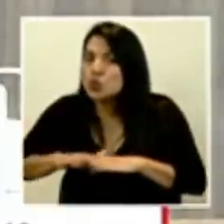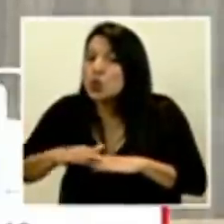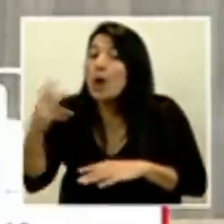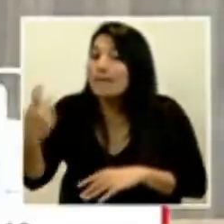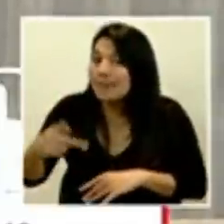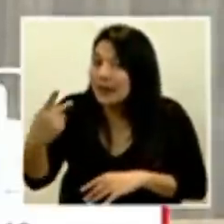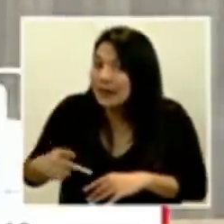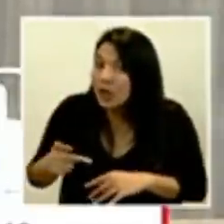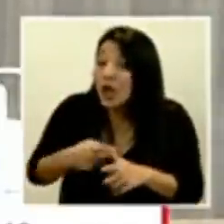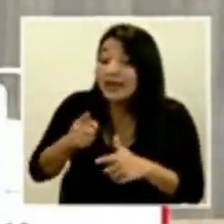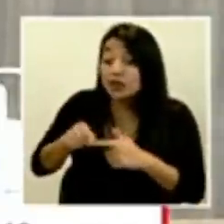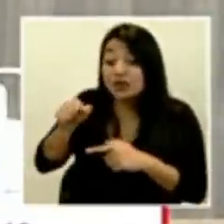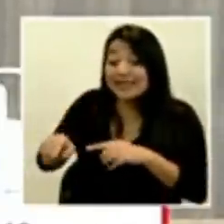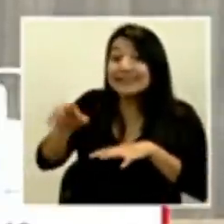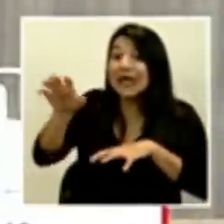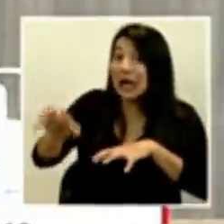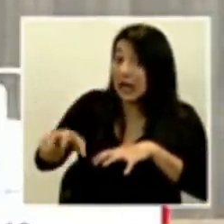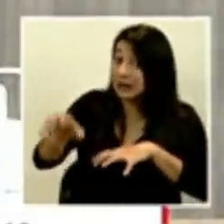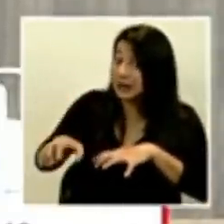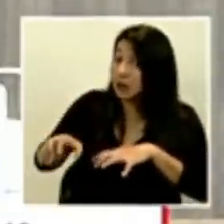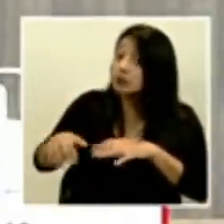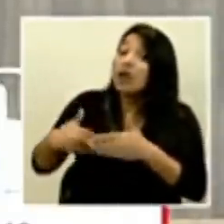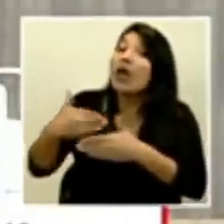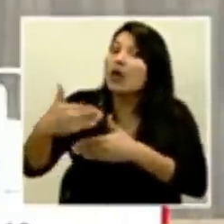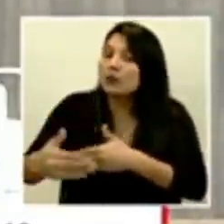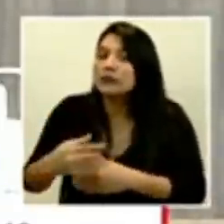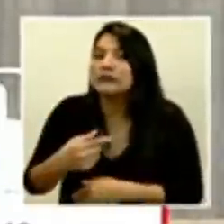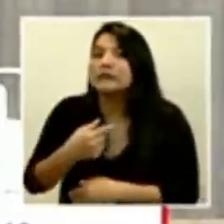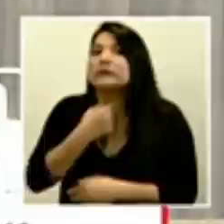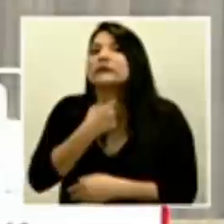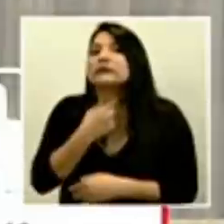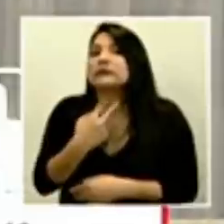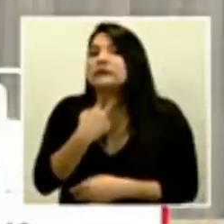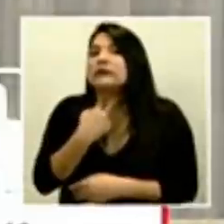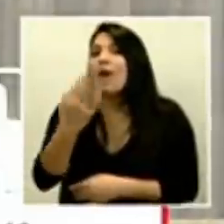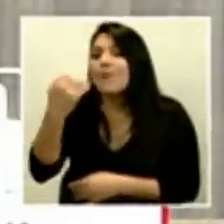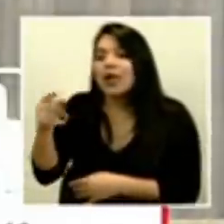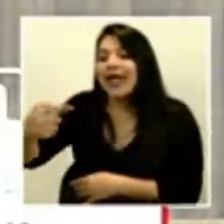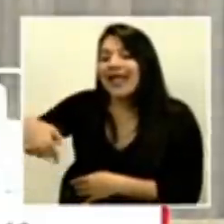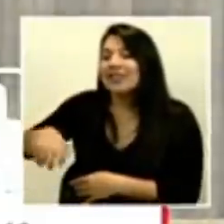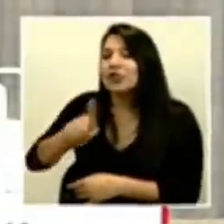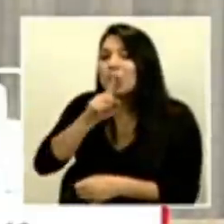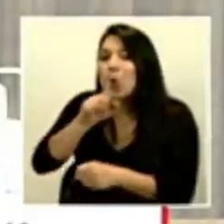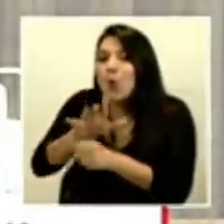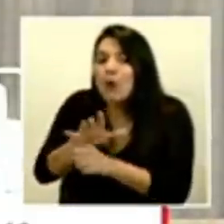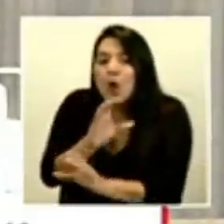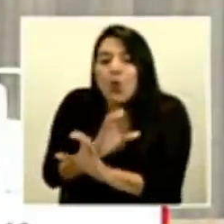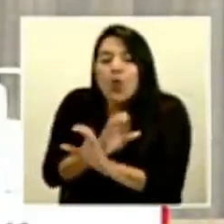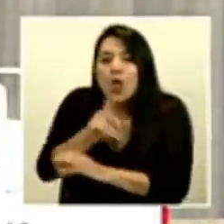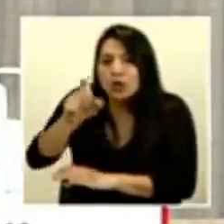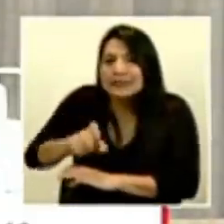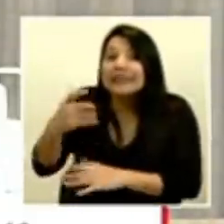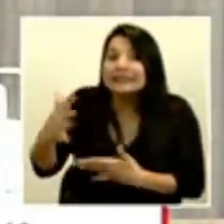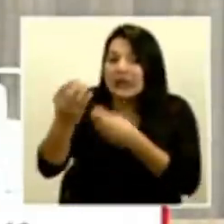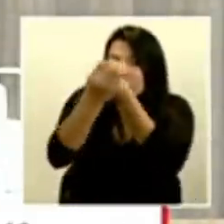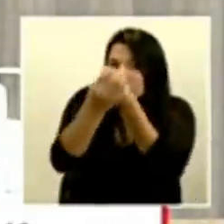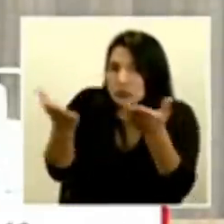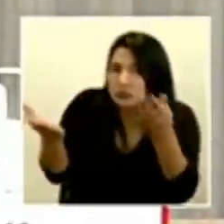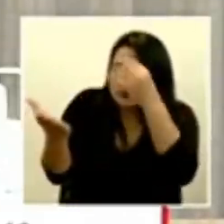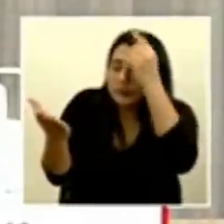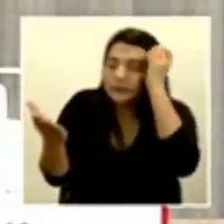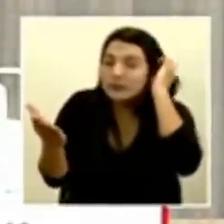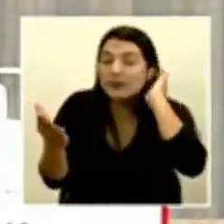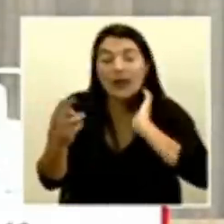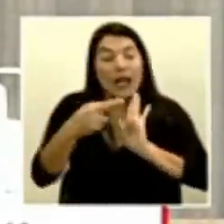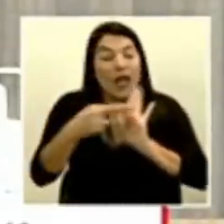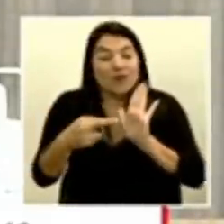a ese distrito o ese cantón en un aprieto importante por no haber cumplido las medidas que ya hemos venido indicando que son las reglas